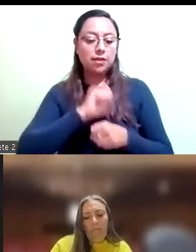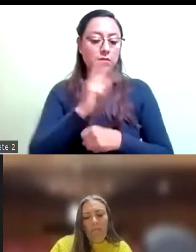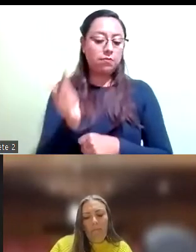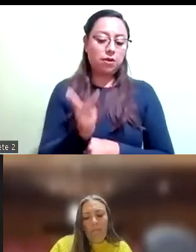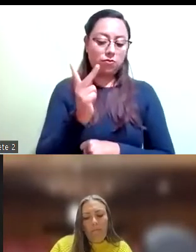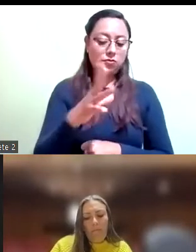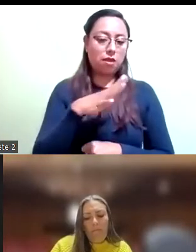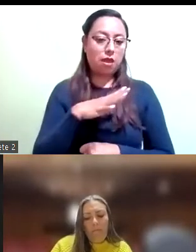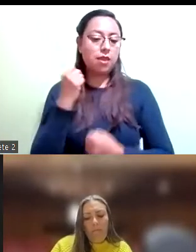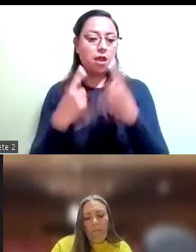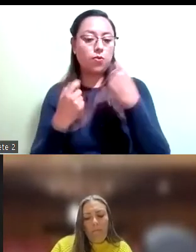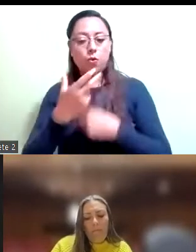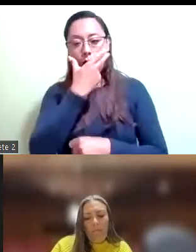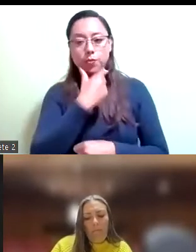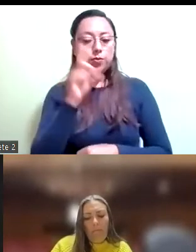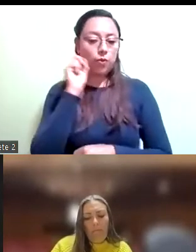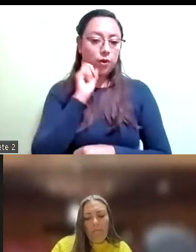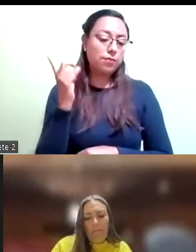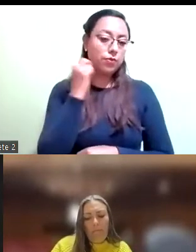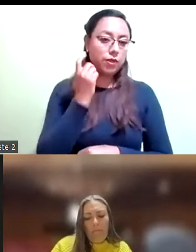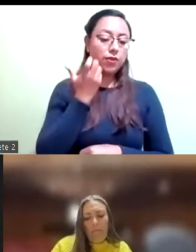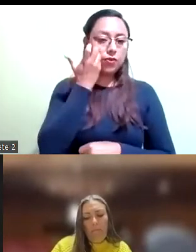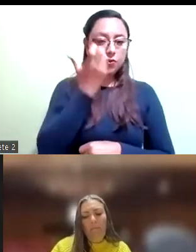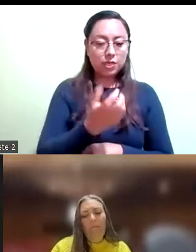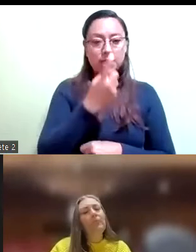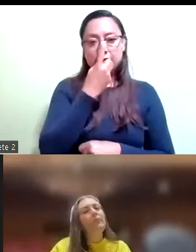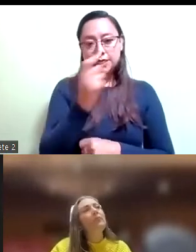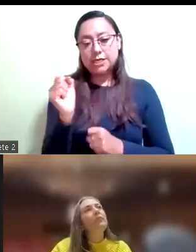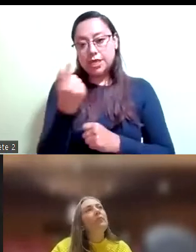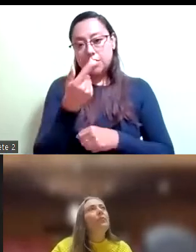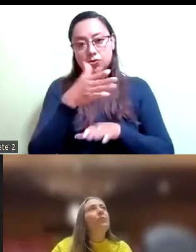algún diputado o diputado que desea hacer uso de la voz en asuntos generales